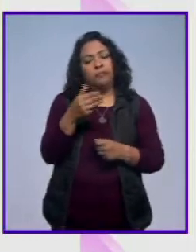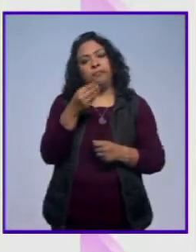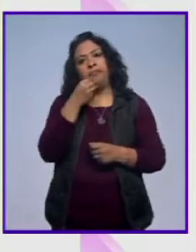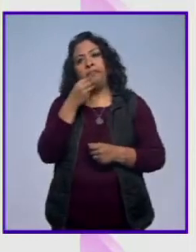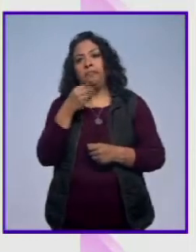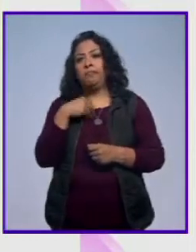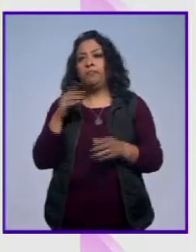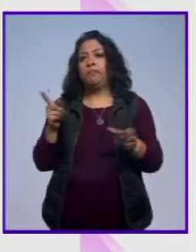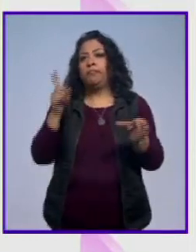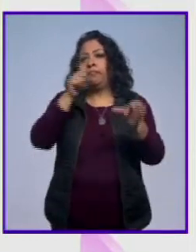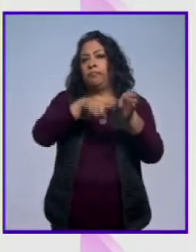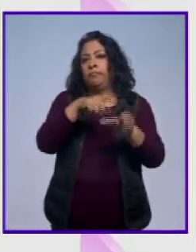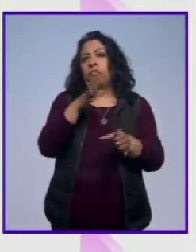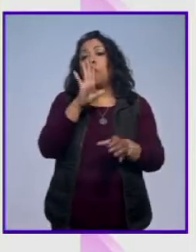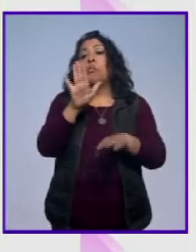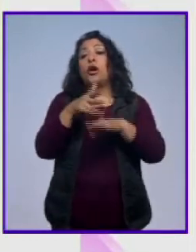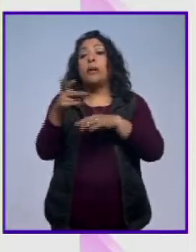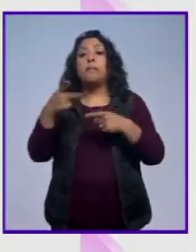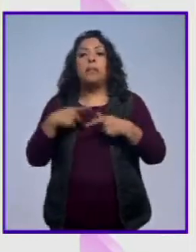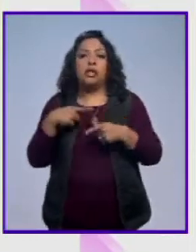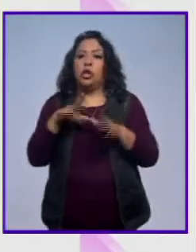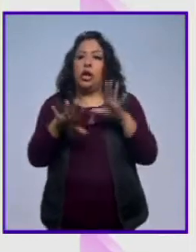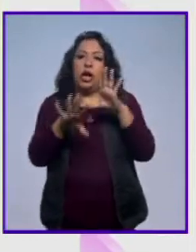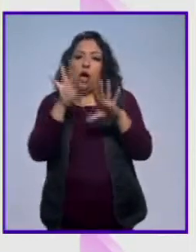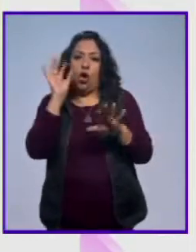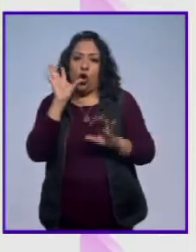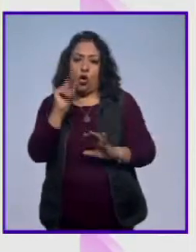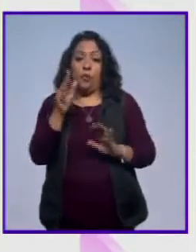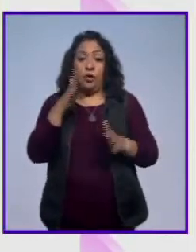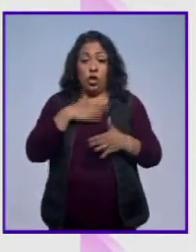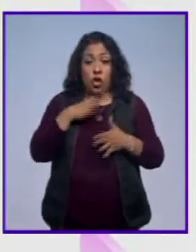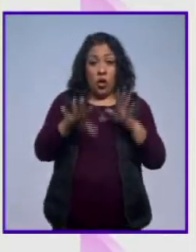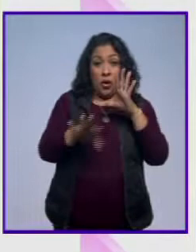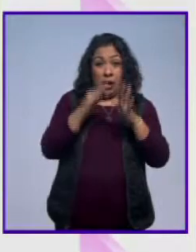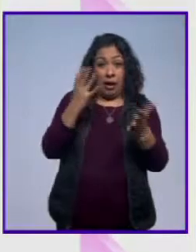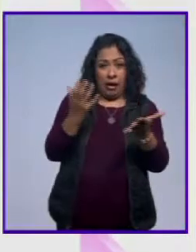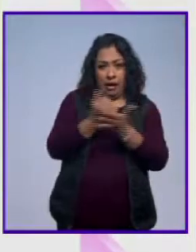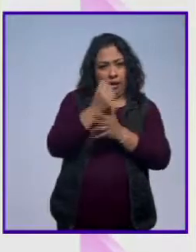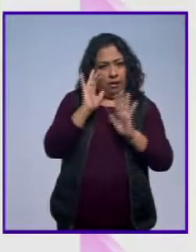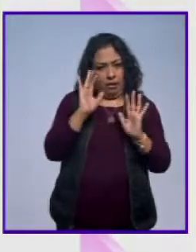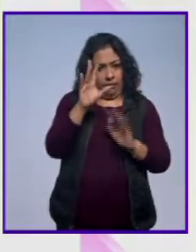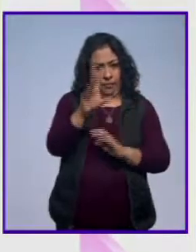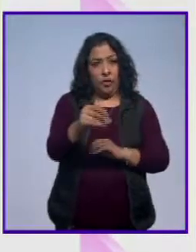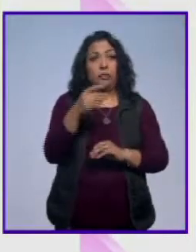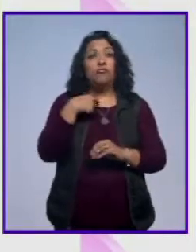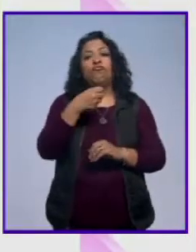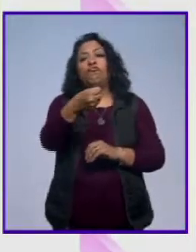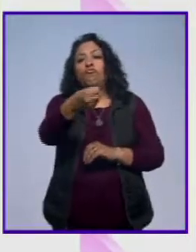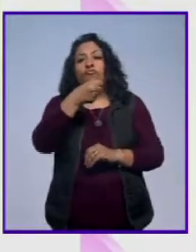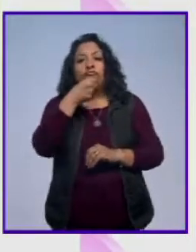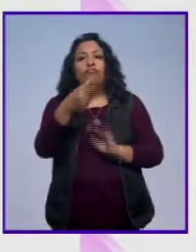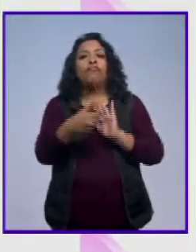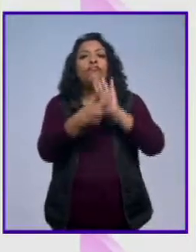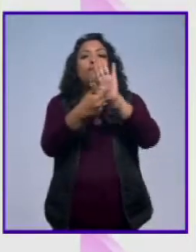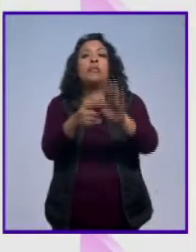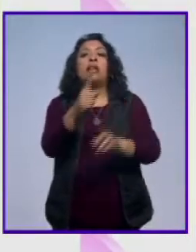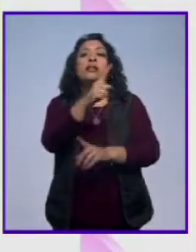ciudadano no los elige. Entonces nosotros hacemos la primera parte. No seleccionamos al ganador. En conferencia de prensa se dieron a conocer